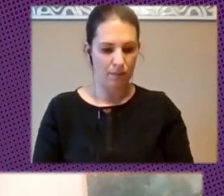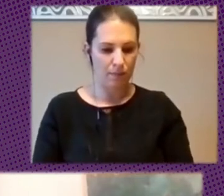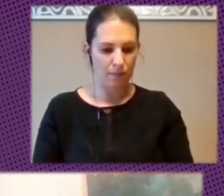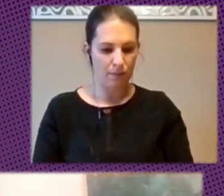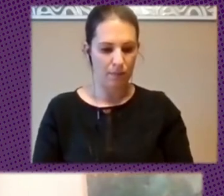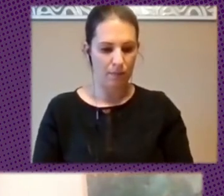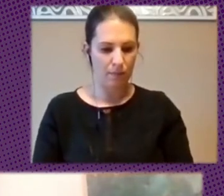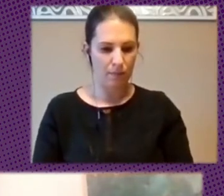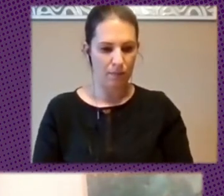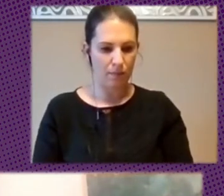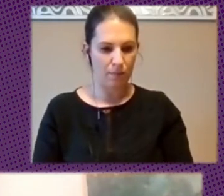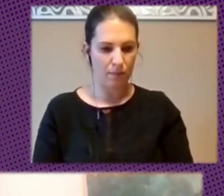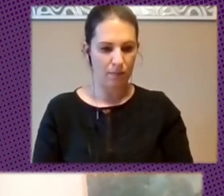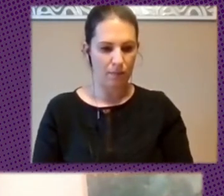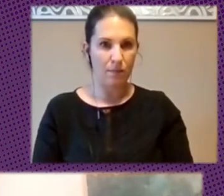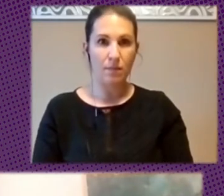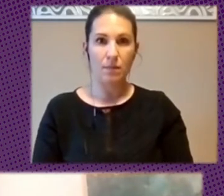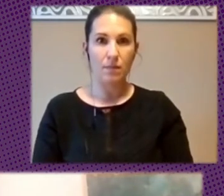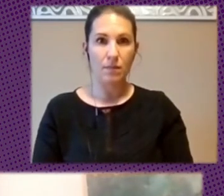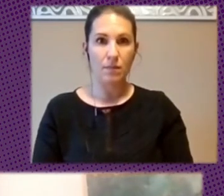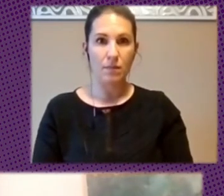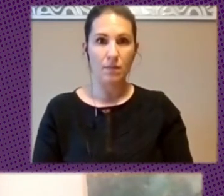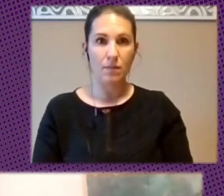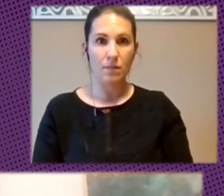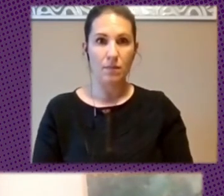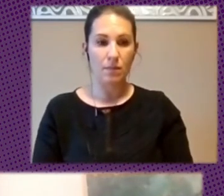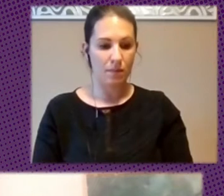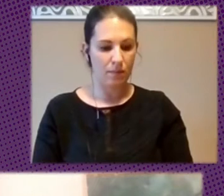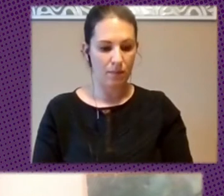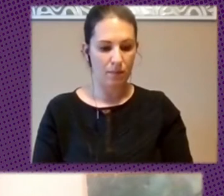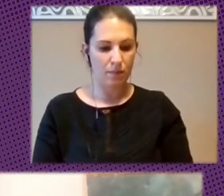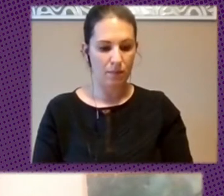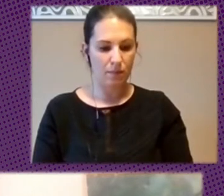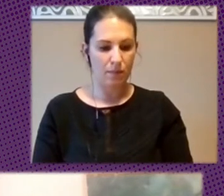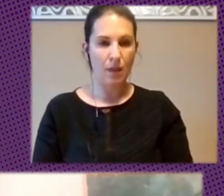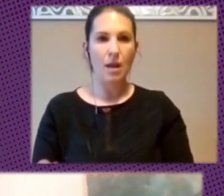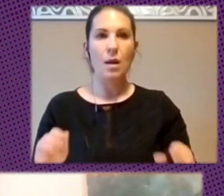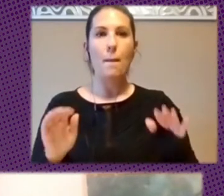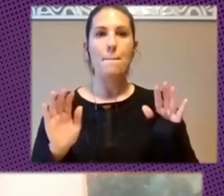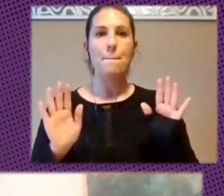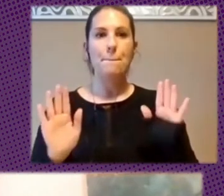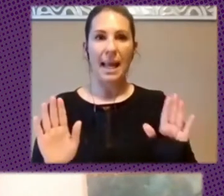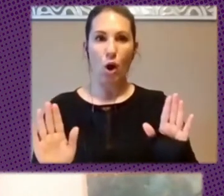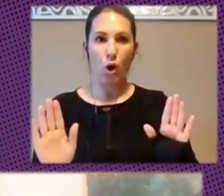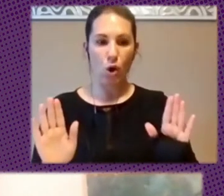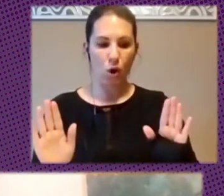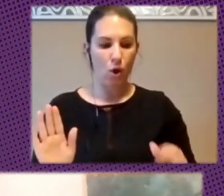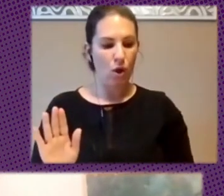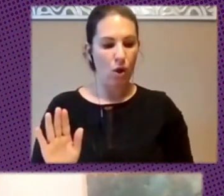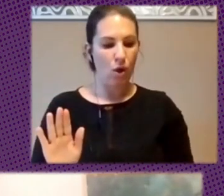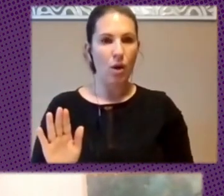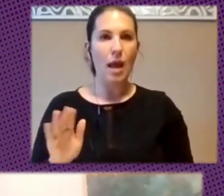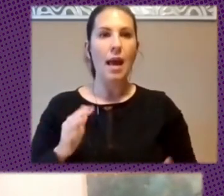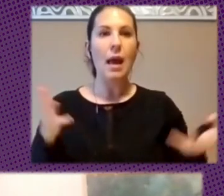Nacionalismo Y Del Populismo ¿Qué Tipo De Obstáculo Ves Tú Con Esta Emergencia Del